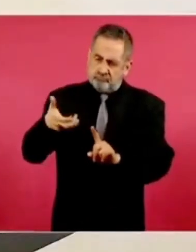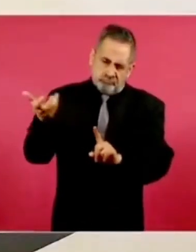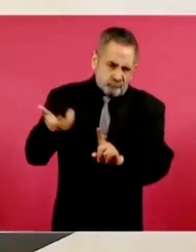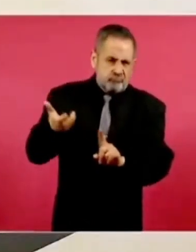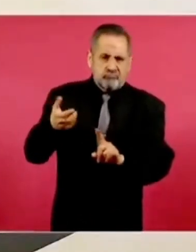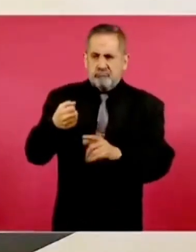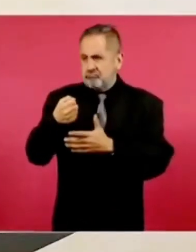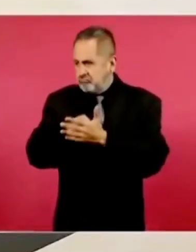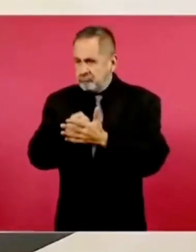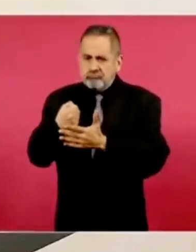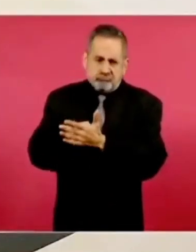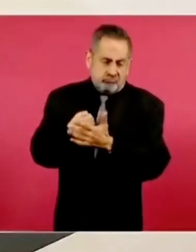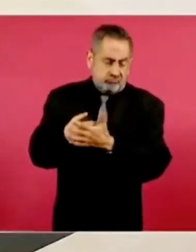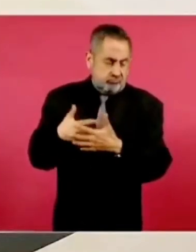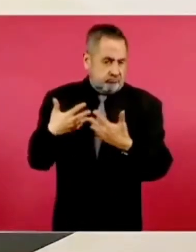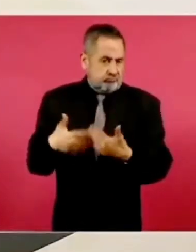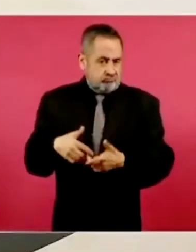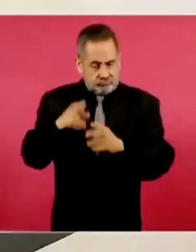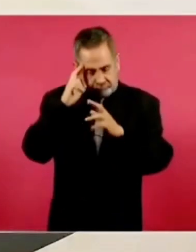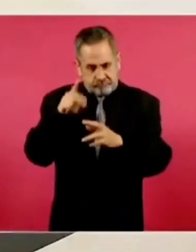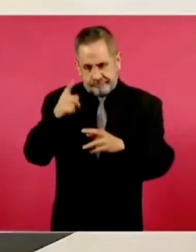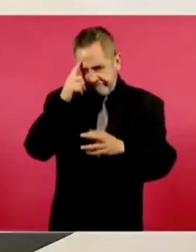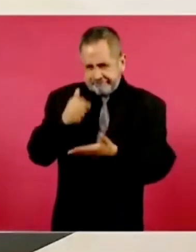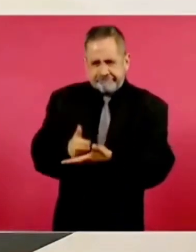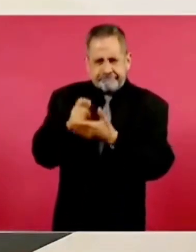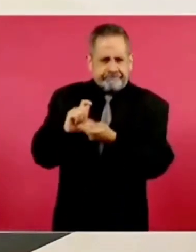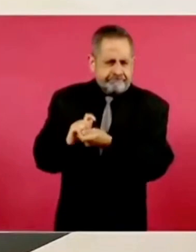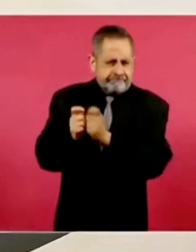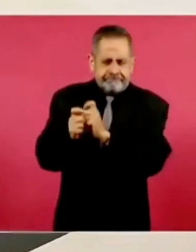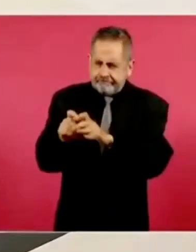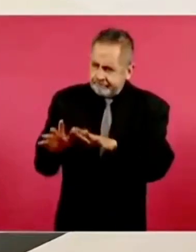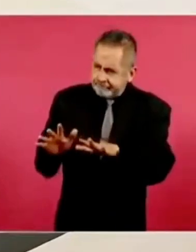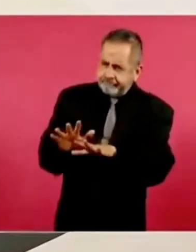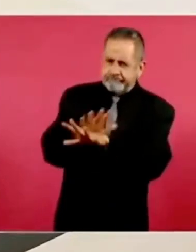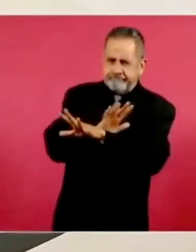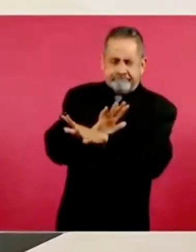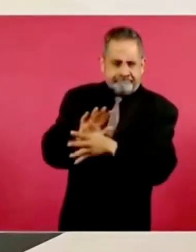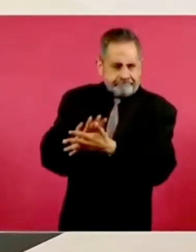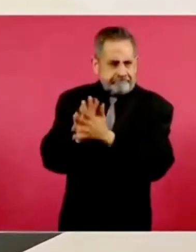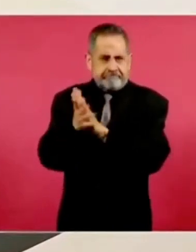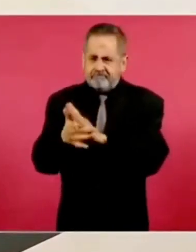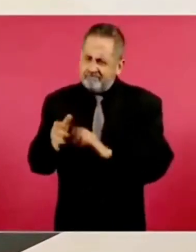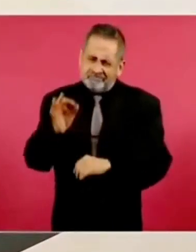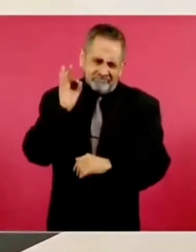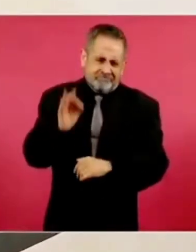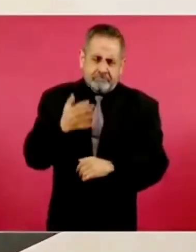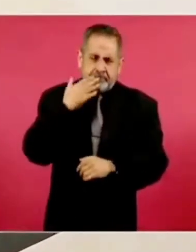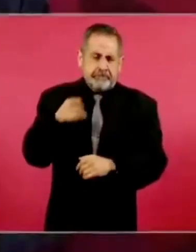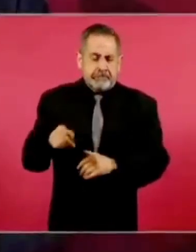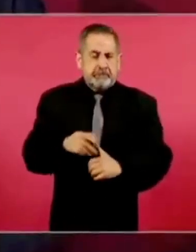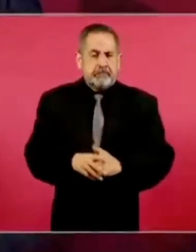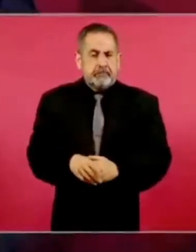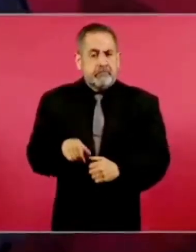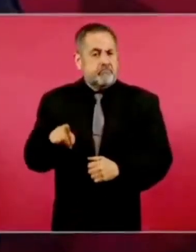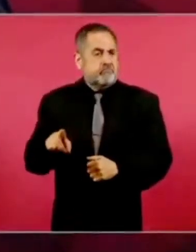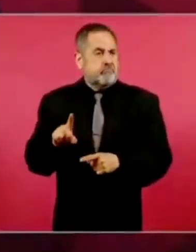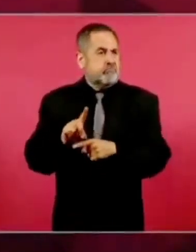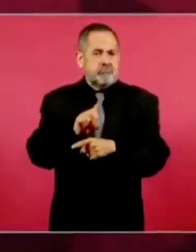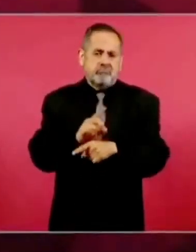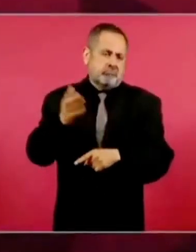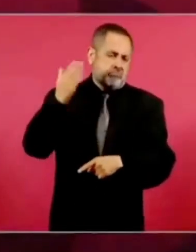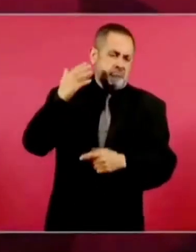en la transformación de nuestro país. Entonces, él desde muy jovencito